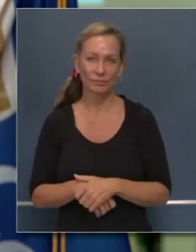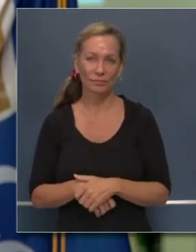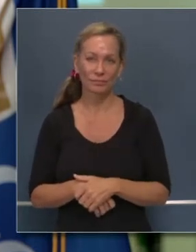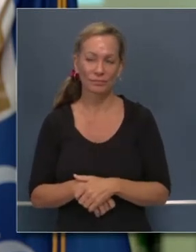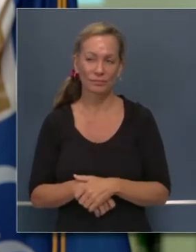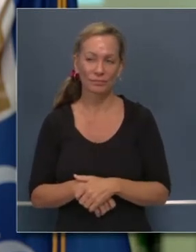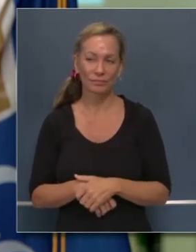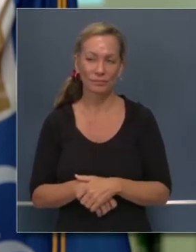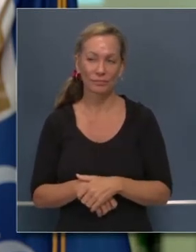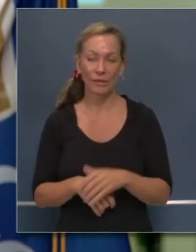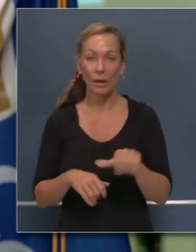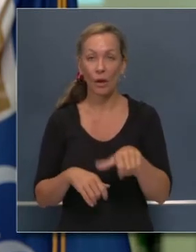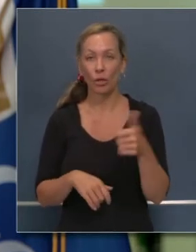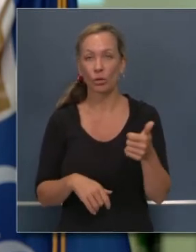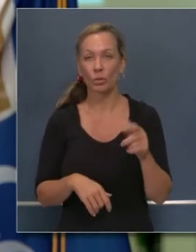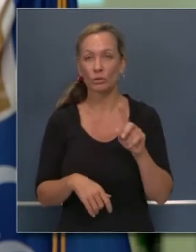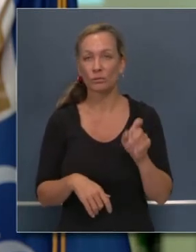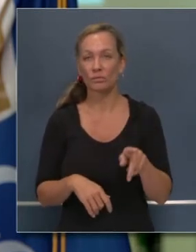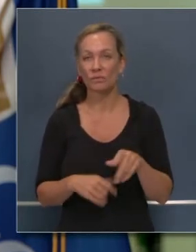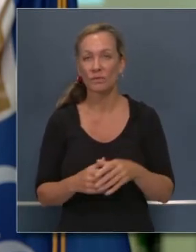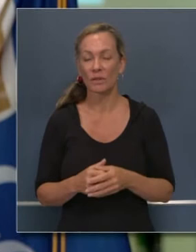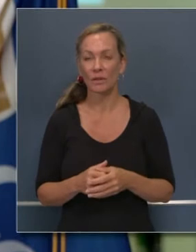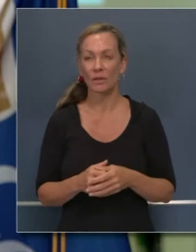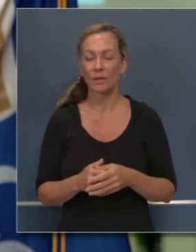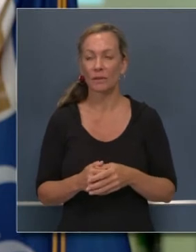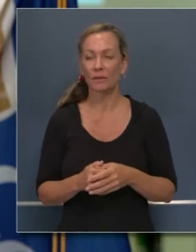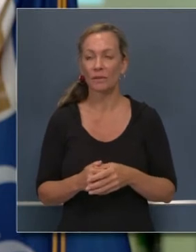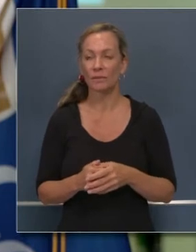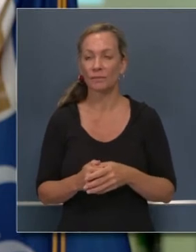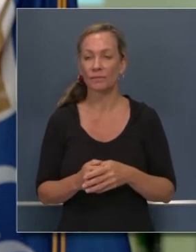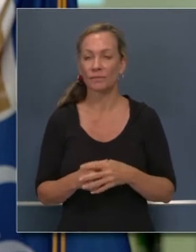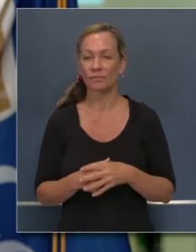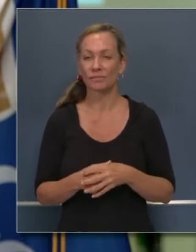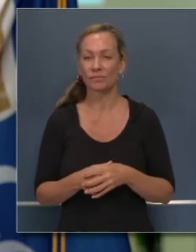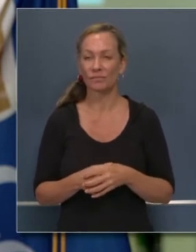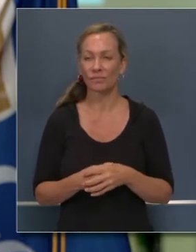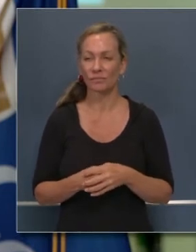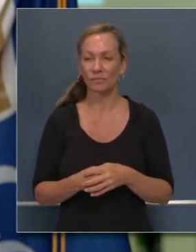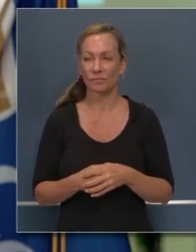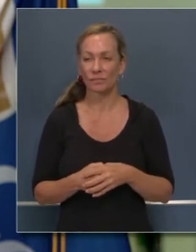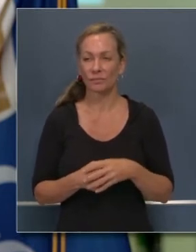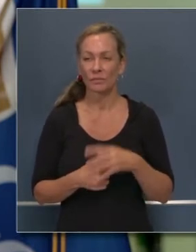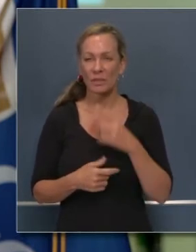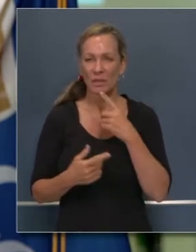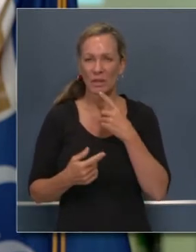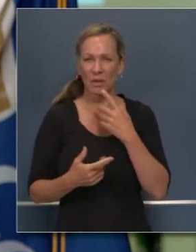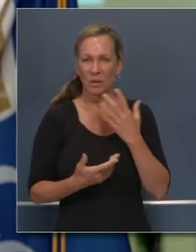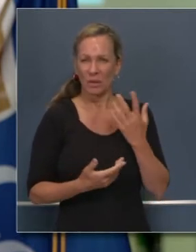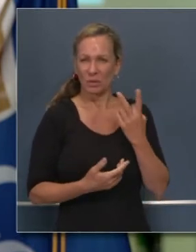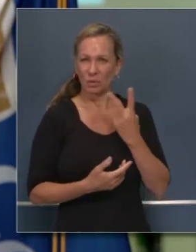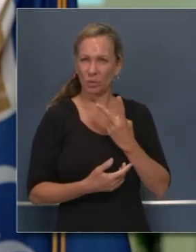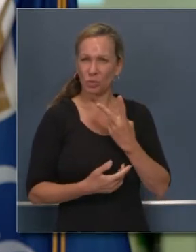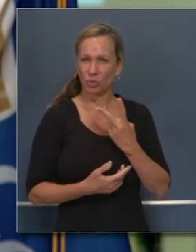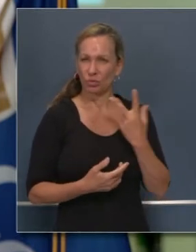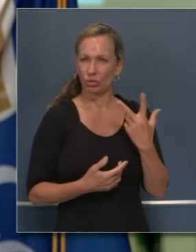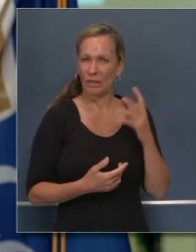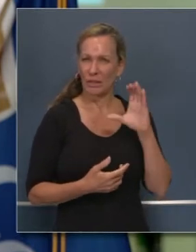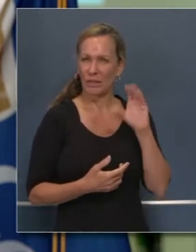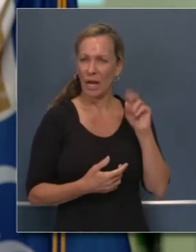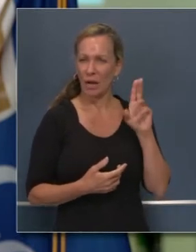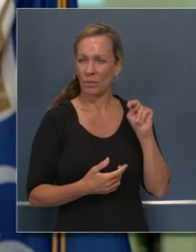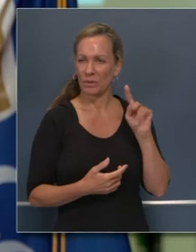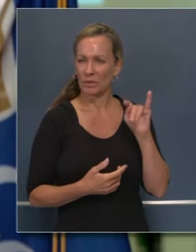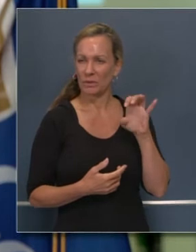Buenas tardes. En los condados, o sea, los ocho donde estamos monitoreando, pero también otros